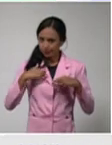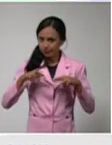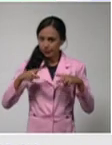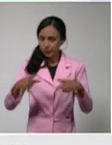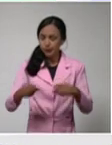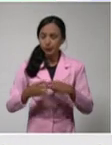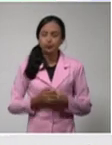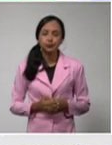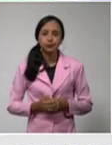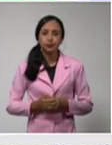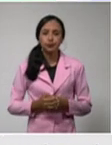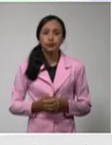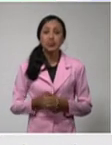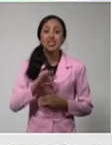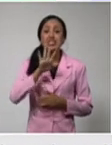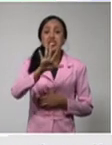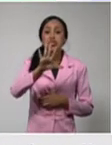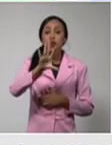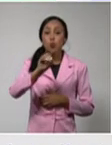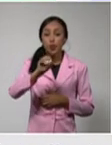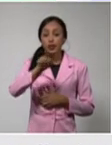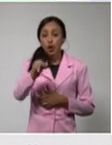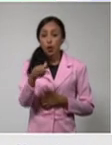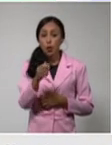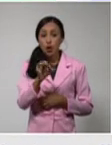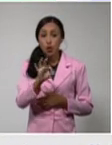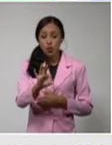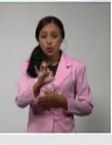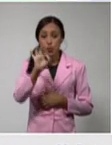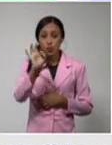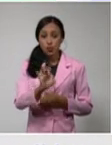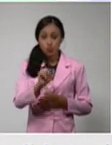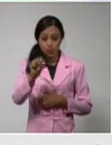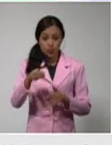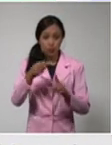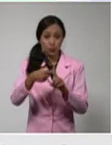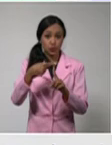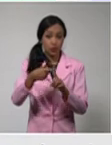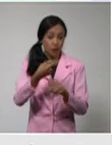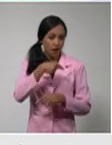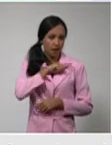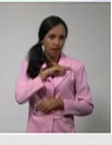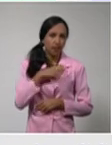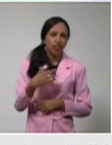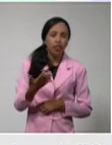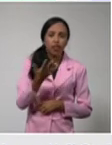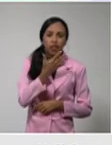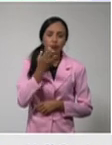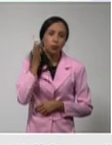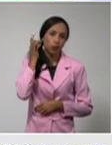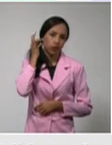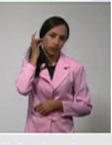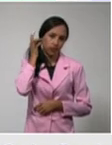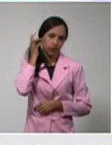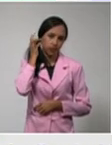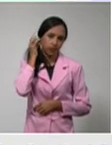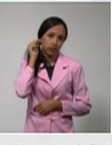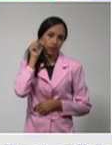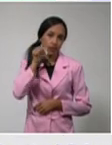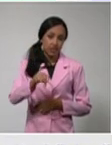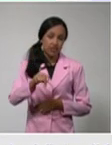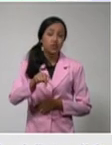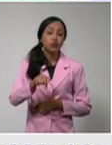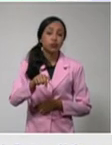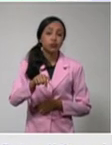,8% de los casos diagnosticados ayer del sexo femenino. En el acumulado es el